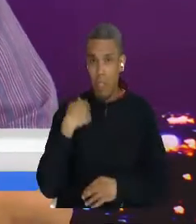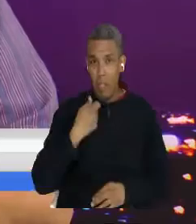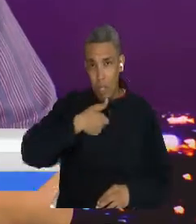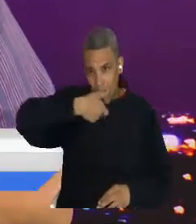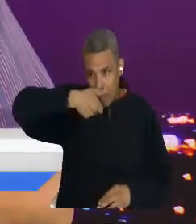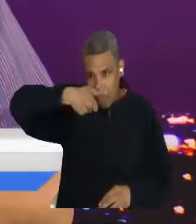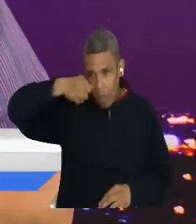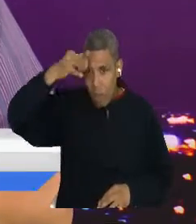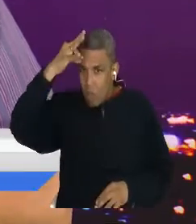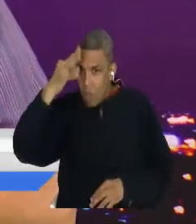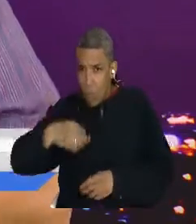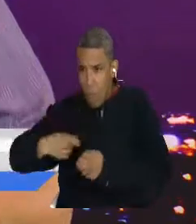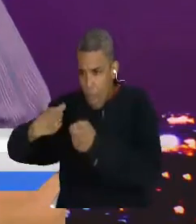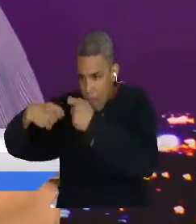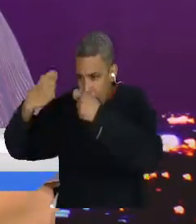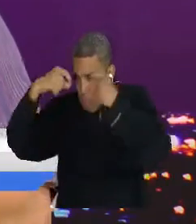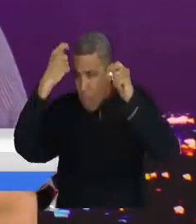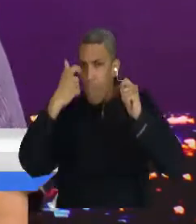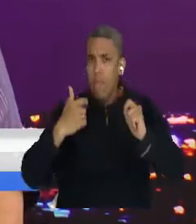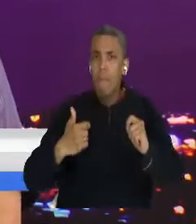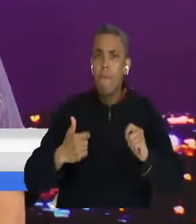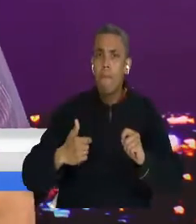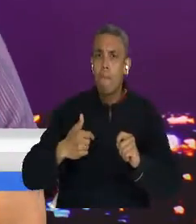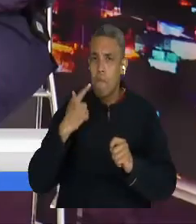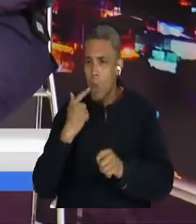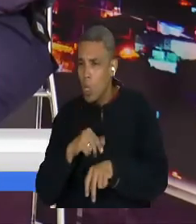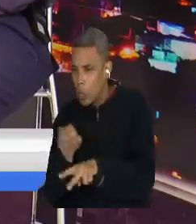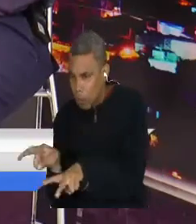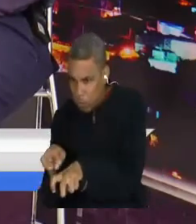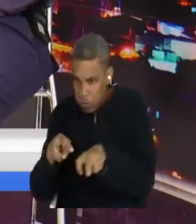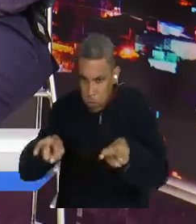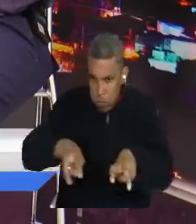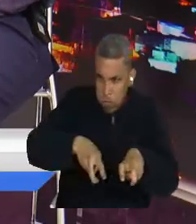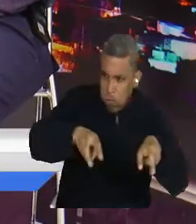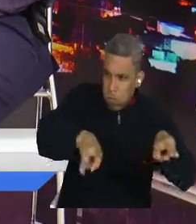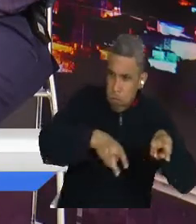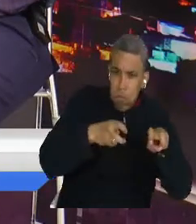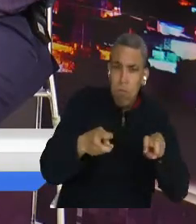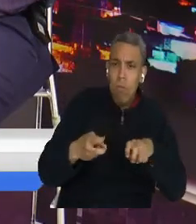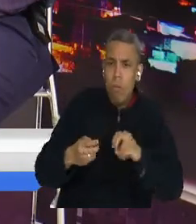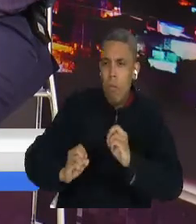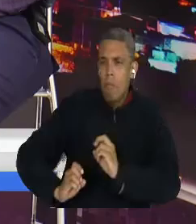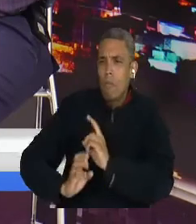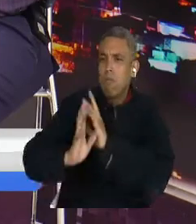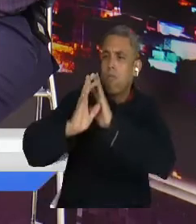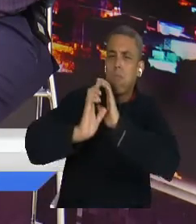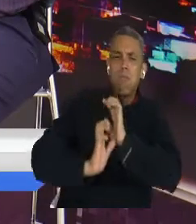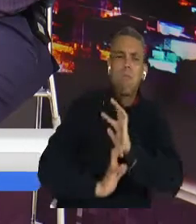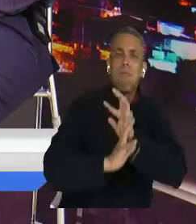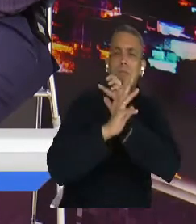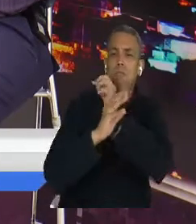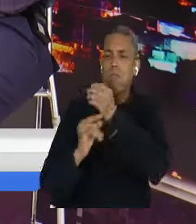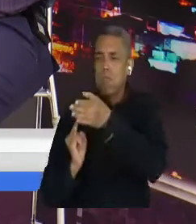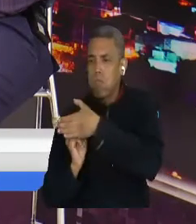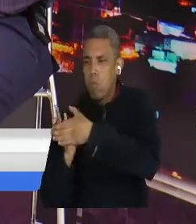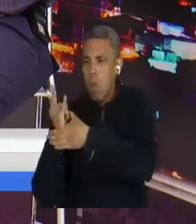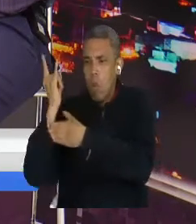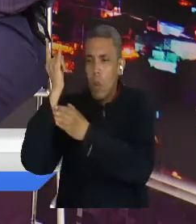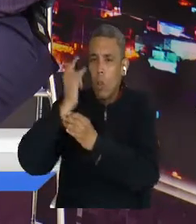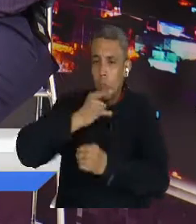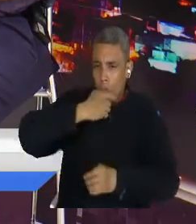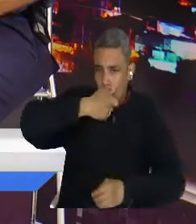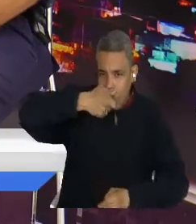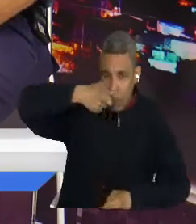guerrilla de las FARC en La Habana era precisamente cultivos ilícitos. ¿Estamos fracasando en eso? El cuarto acuerdo tiene que ver, y es que el tema de drogas.